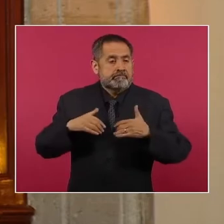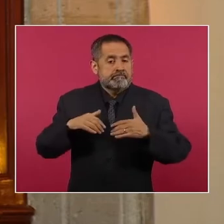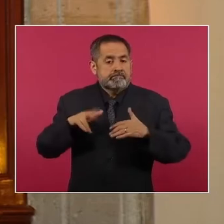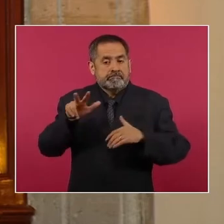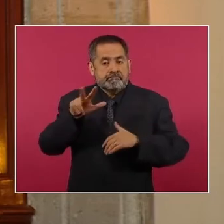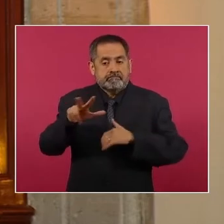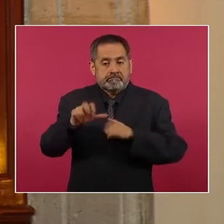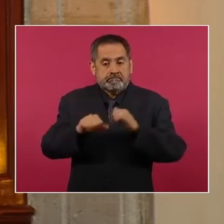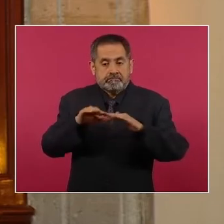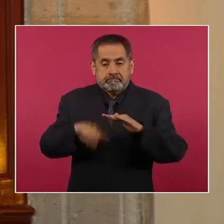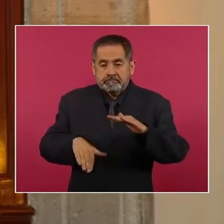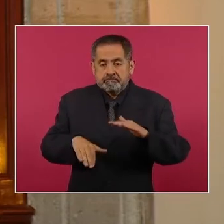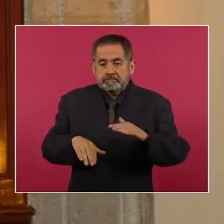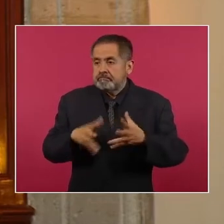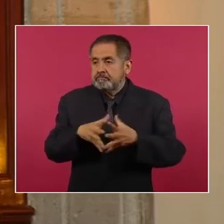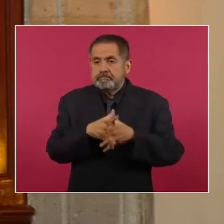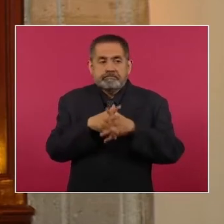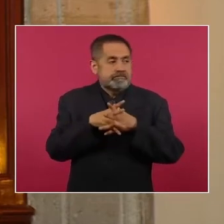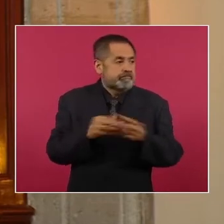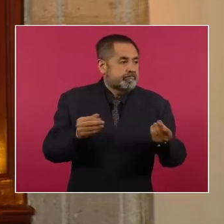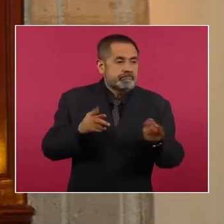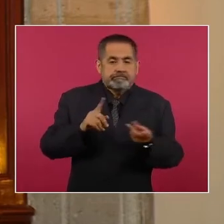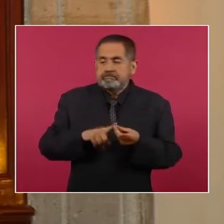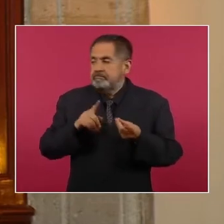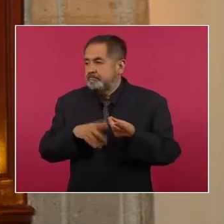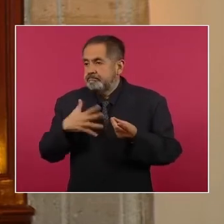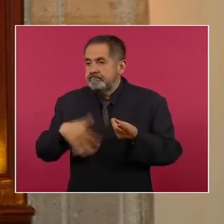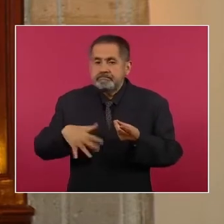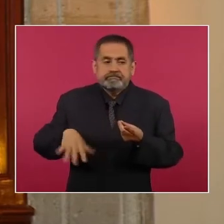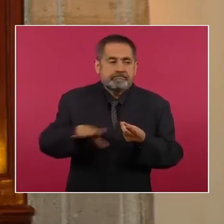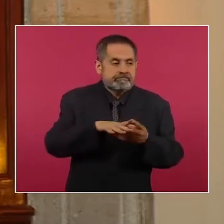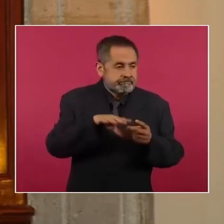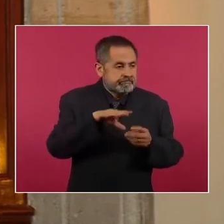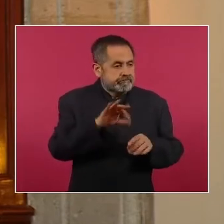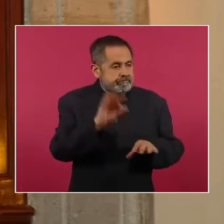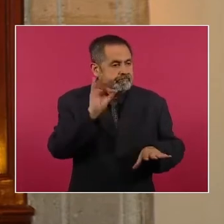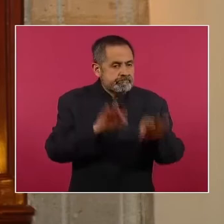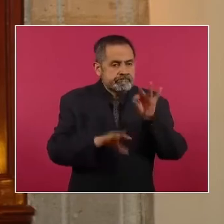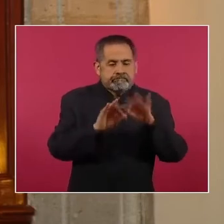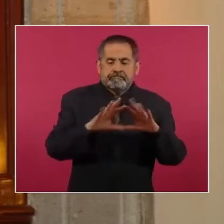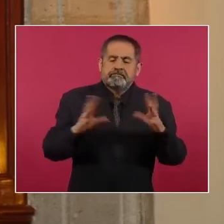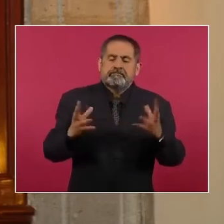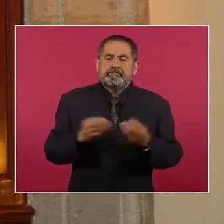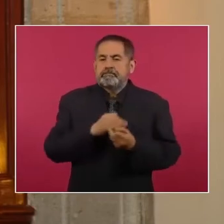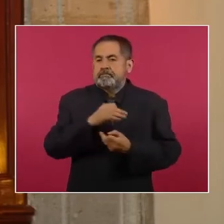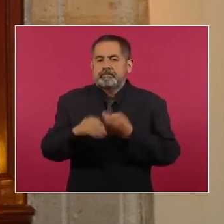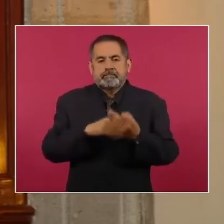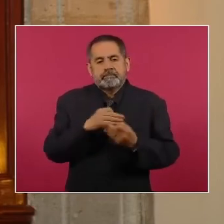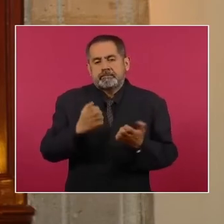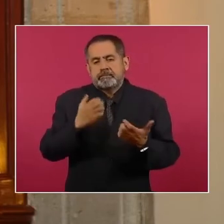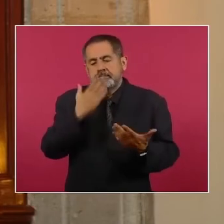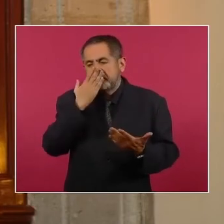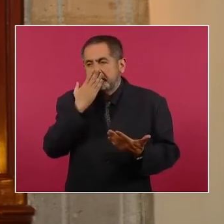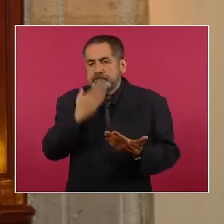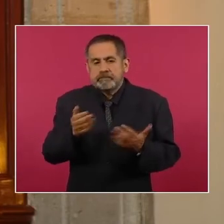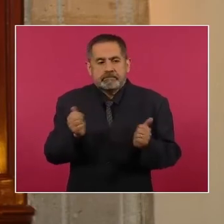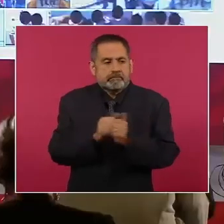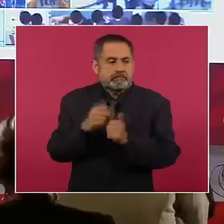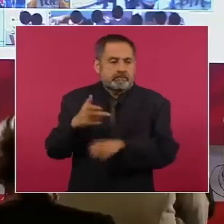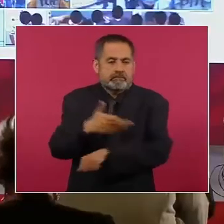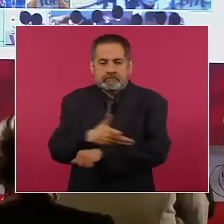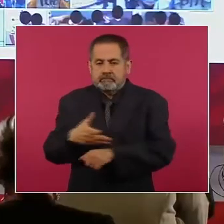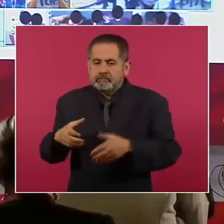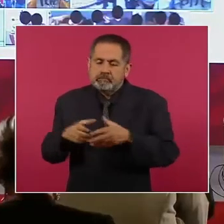denunciados como no localizados o desaparecidos, afortunadamente todos ellos también y con su familia.